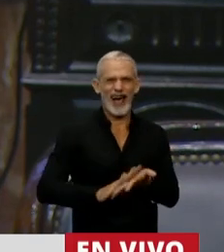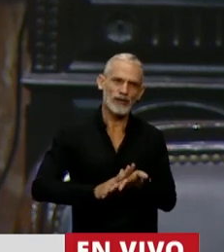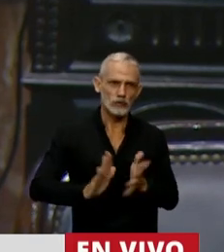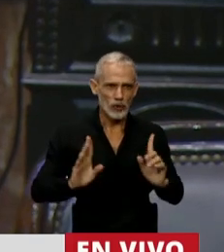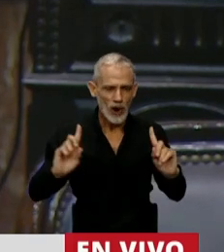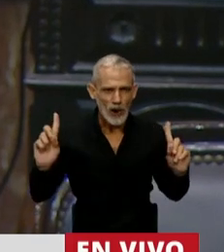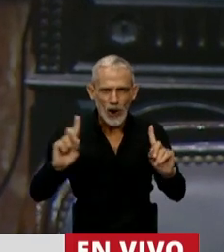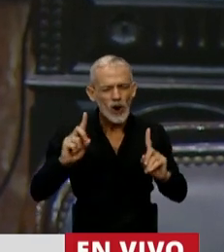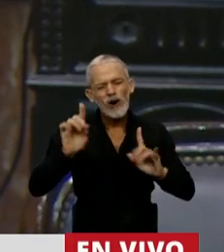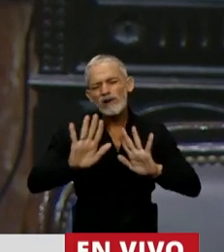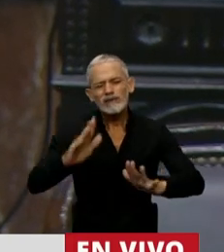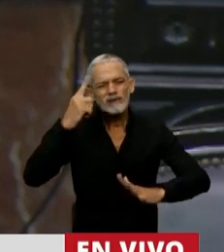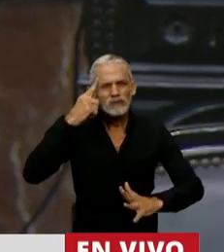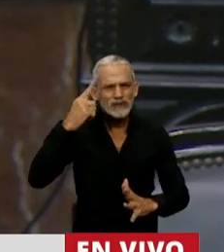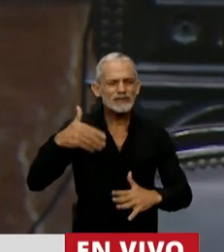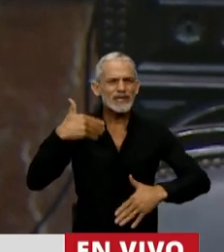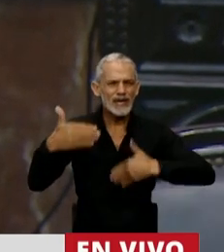evolucionemos.